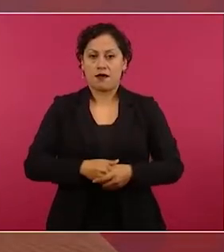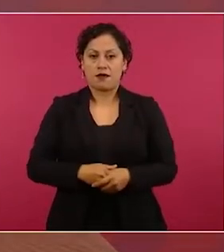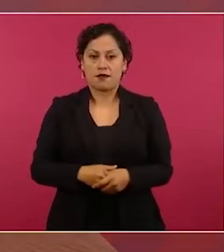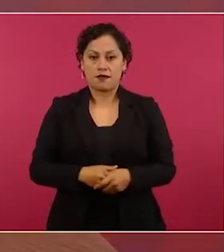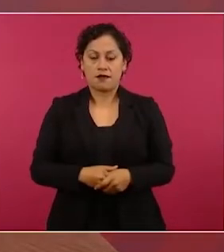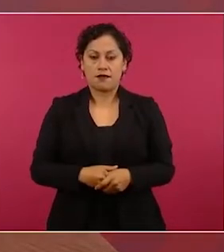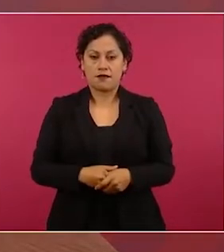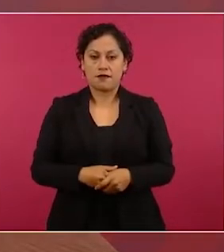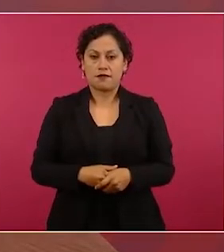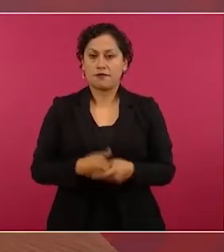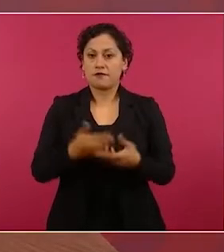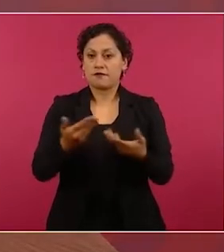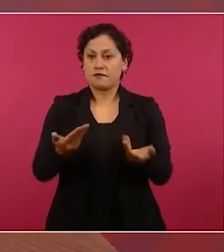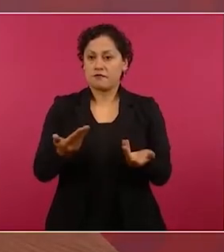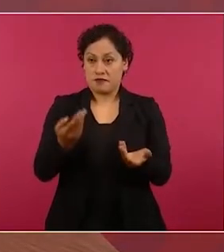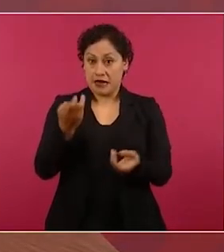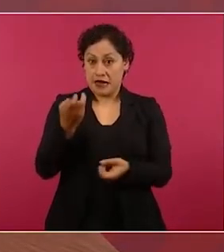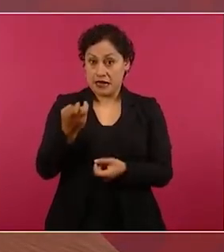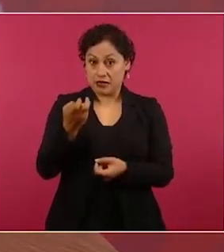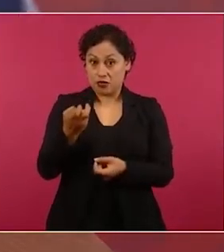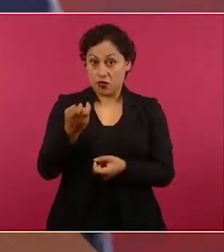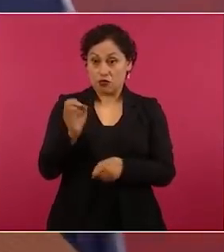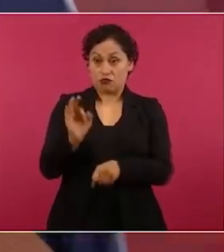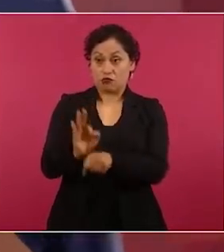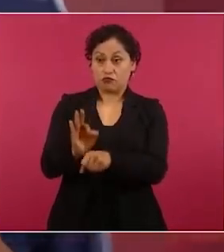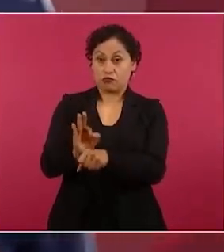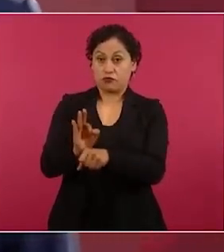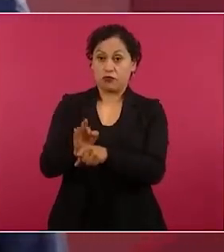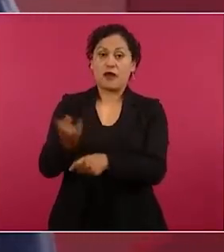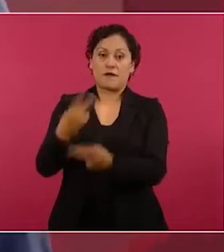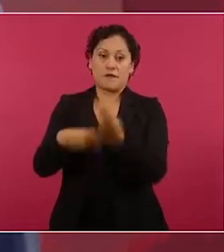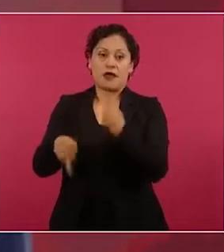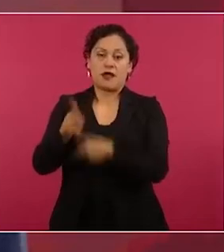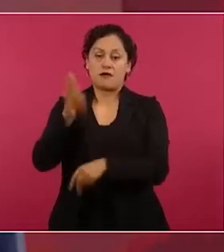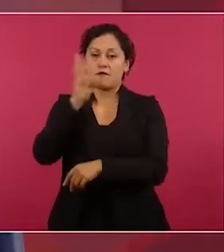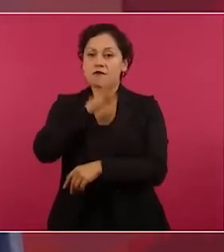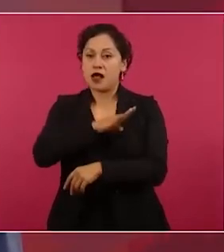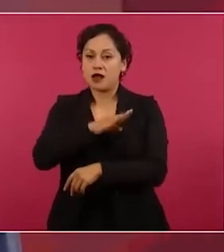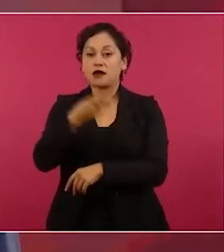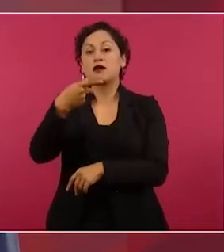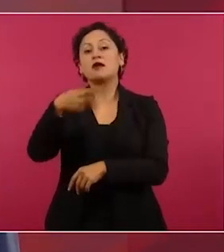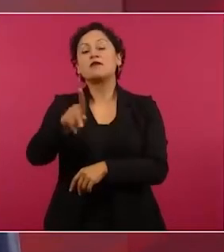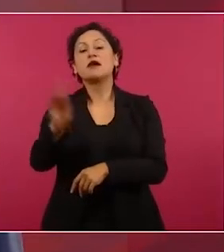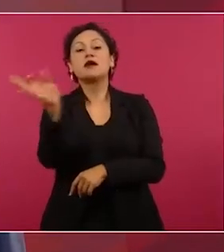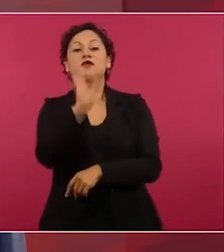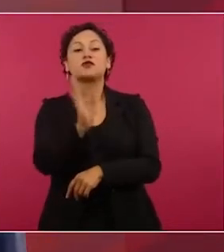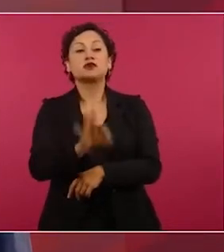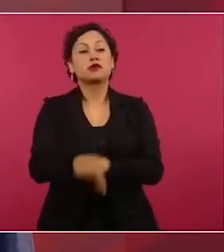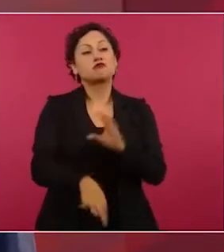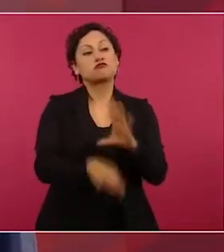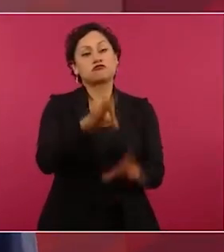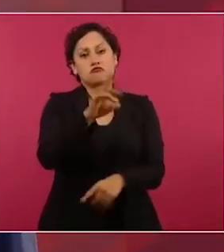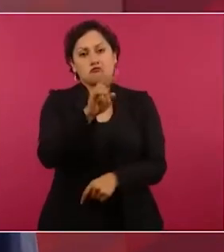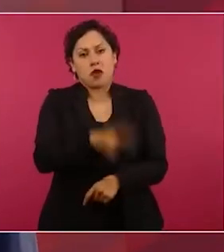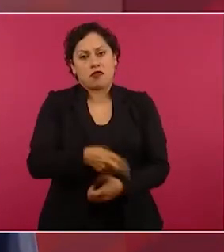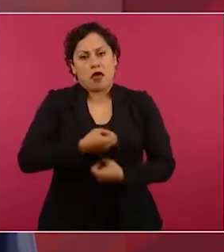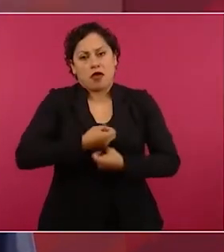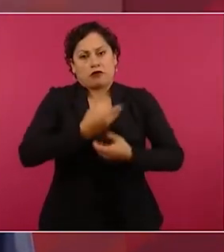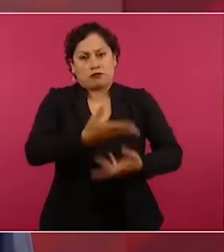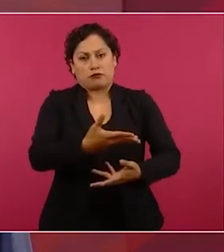si se dice la verdad y se actúa con rectitud y no hay impunidad,